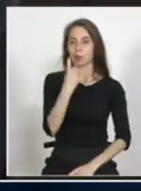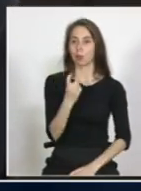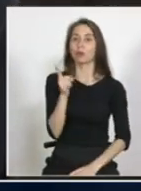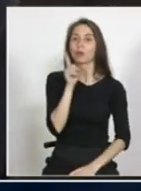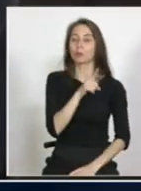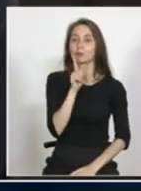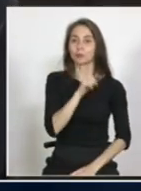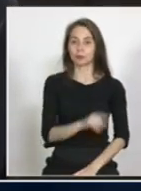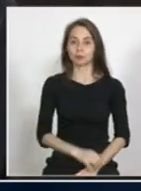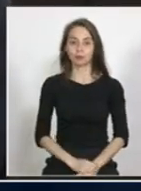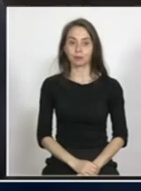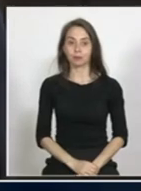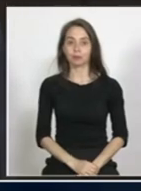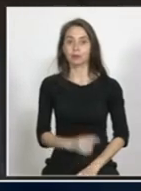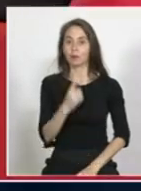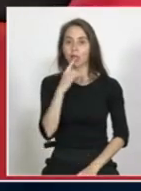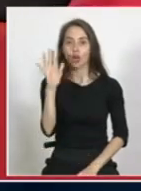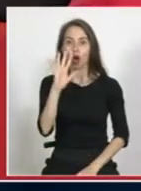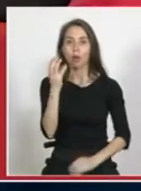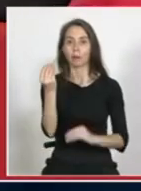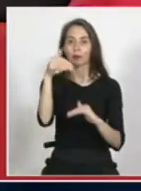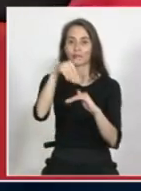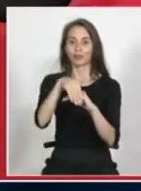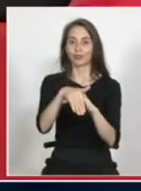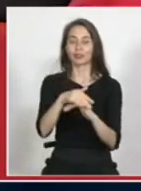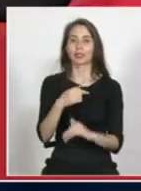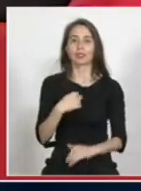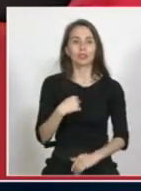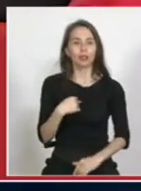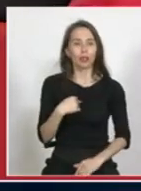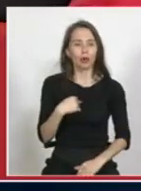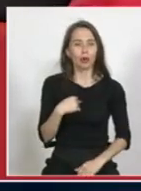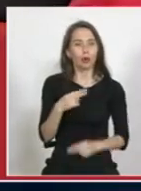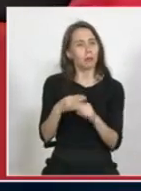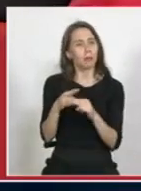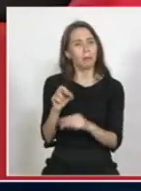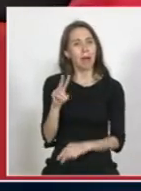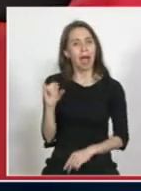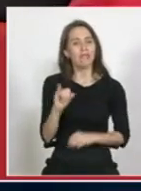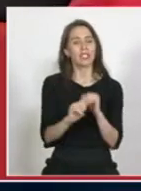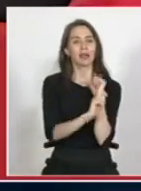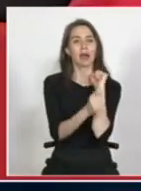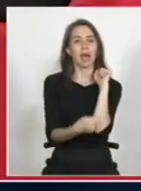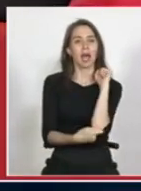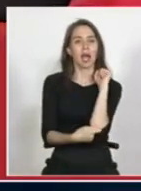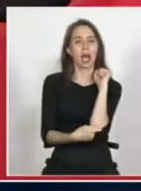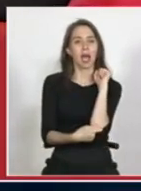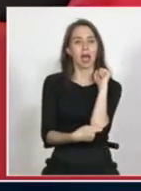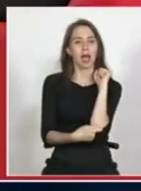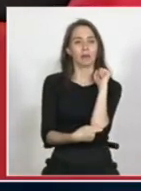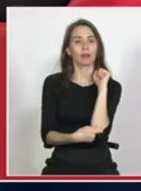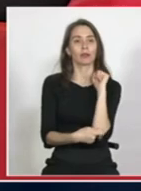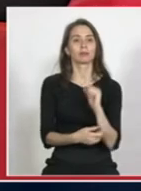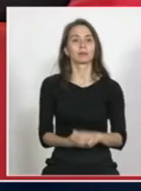cerramos hola buenas tardes yo soy Yivis Pabez soy abogado y soy